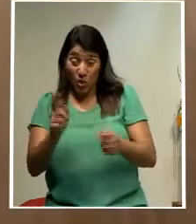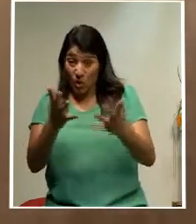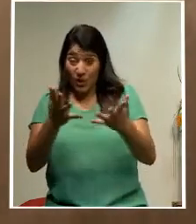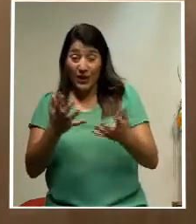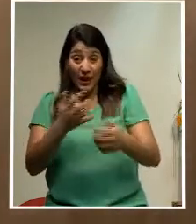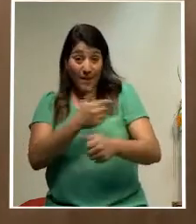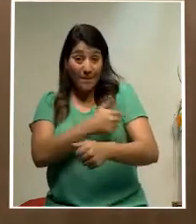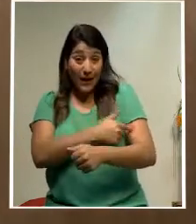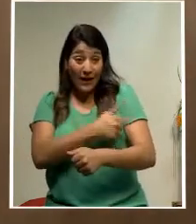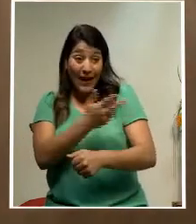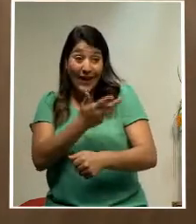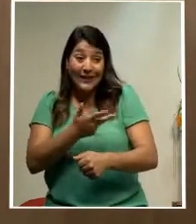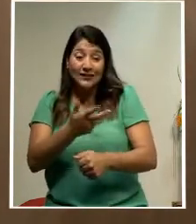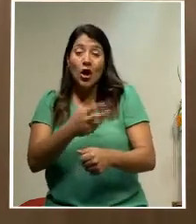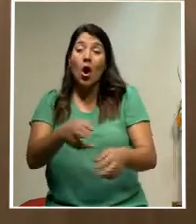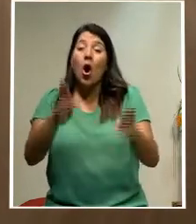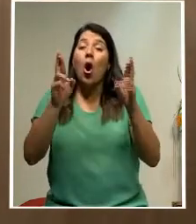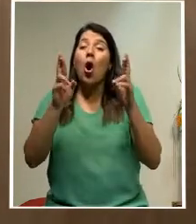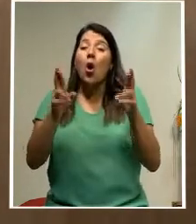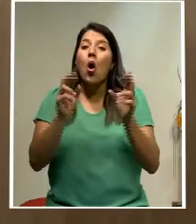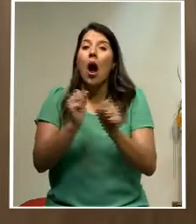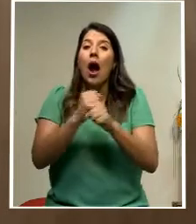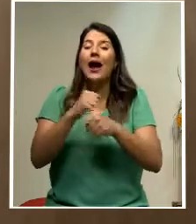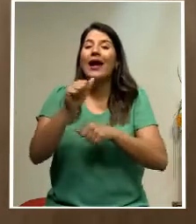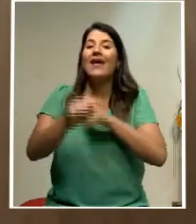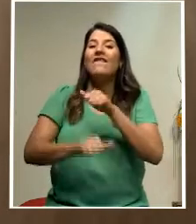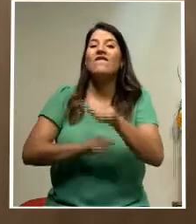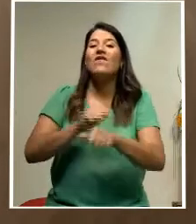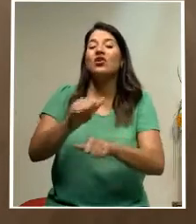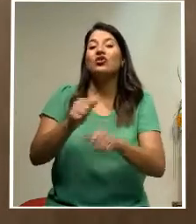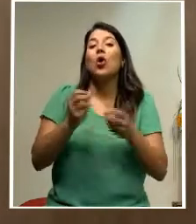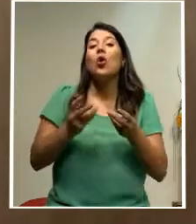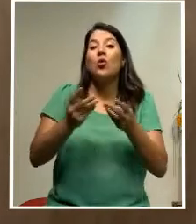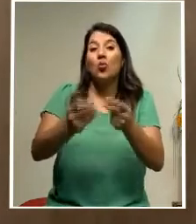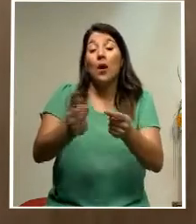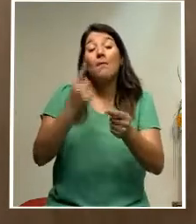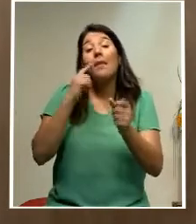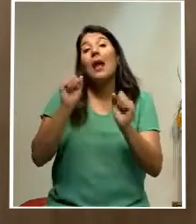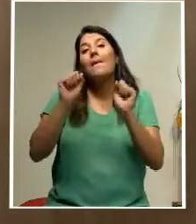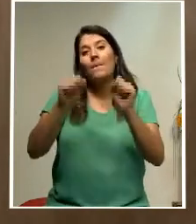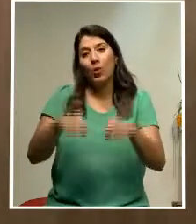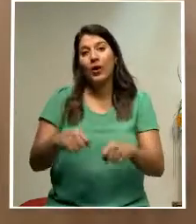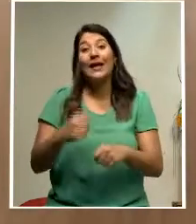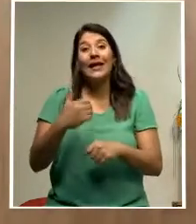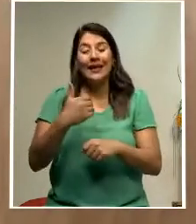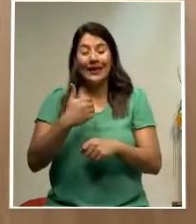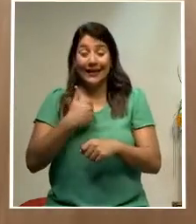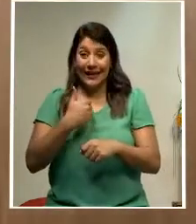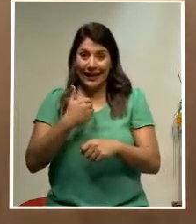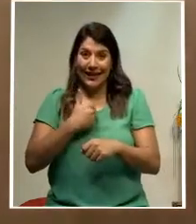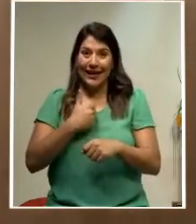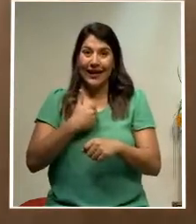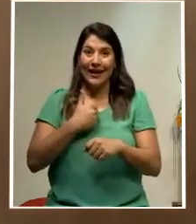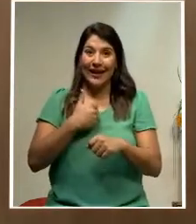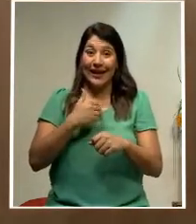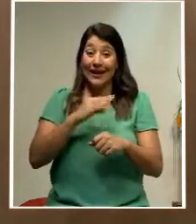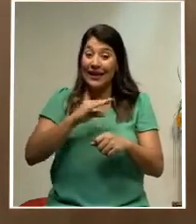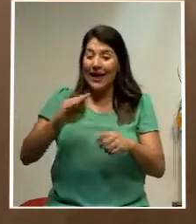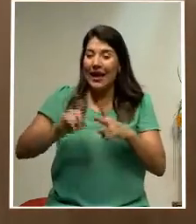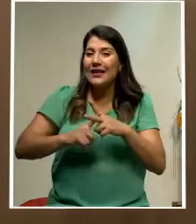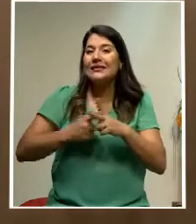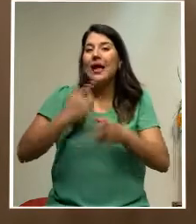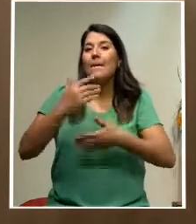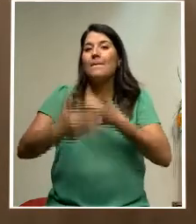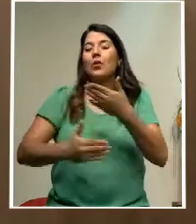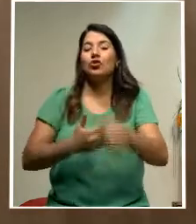ojalá hagan el esfuerzo rápido de poder completar o iniciar ese proceso de vacunación como